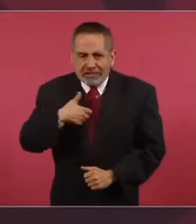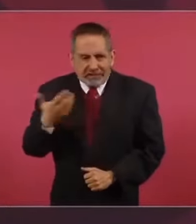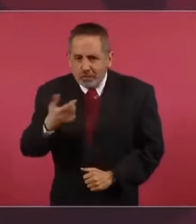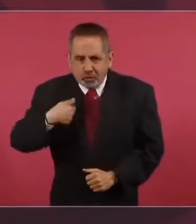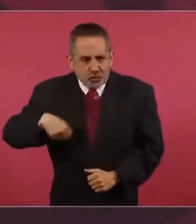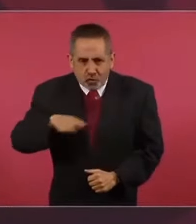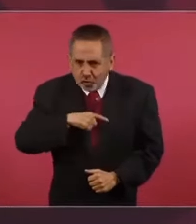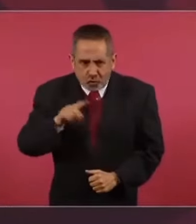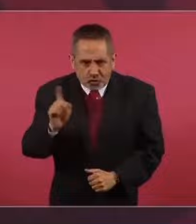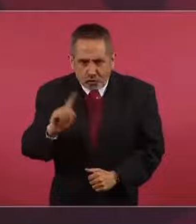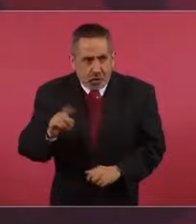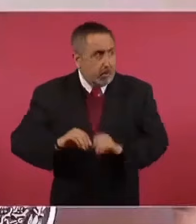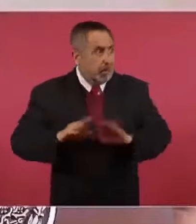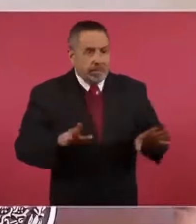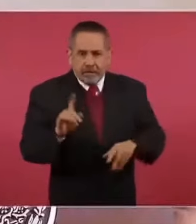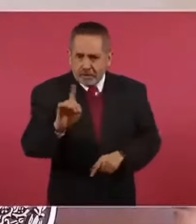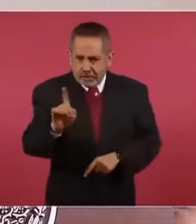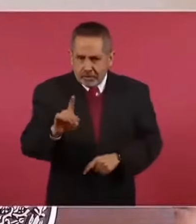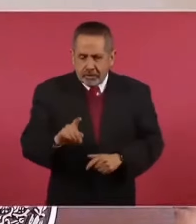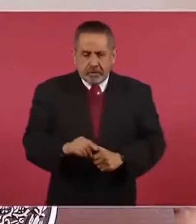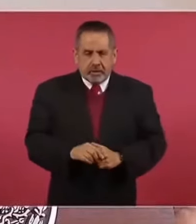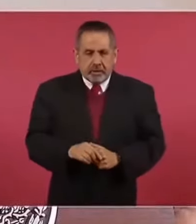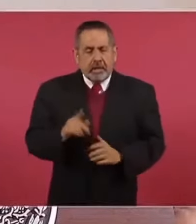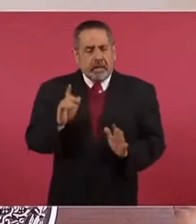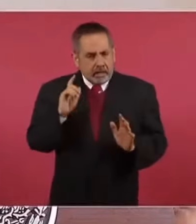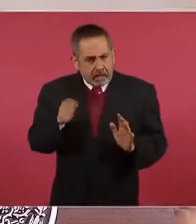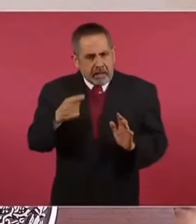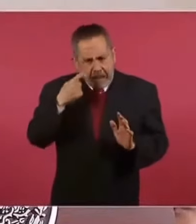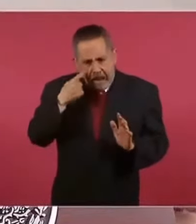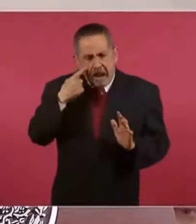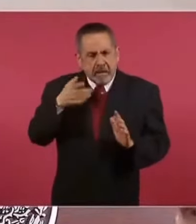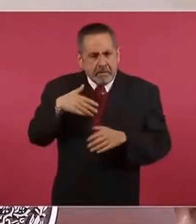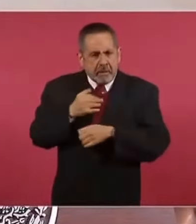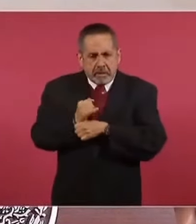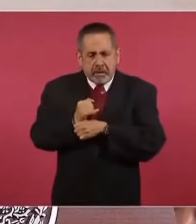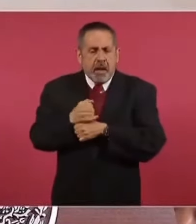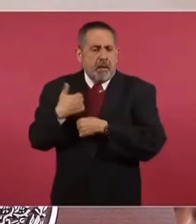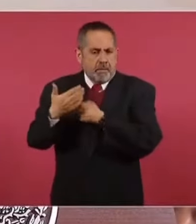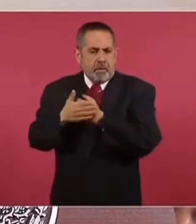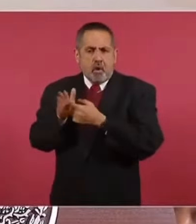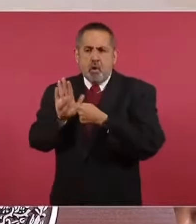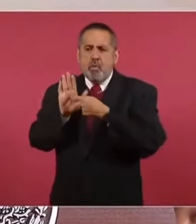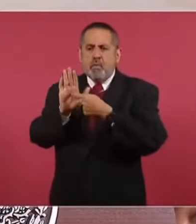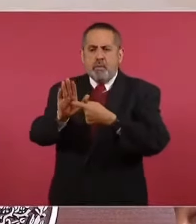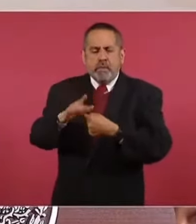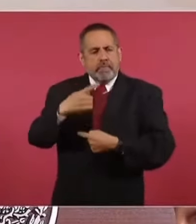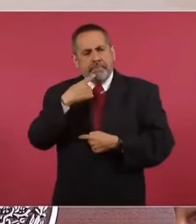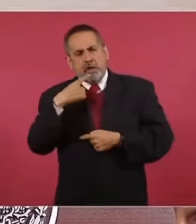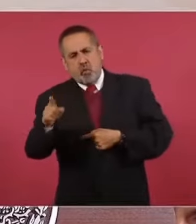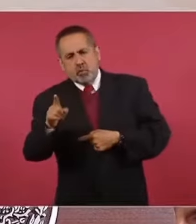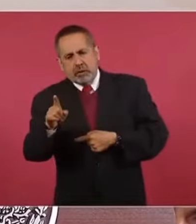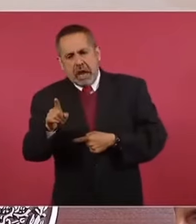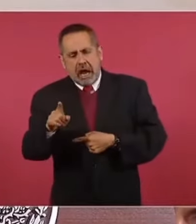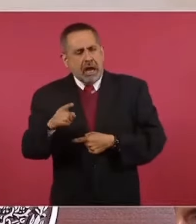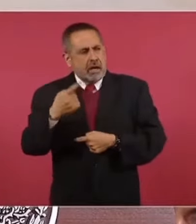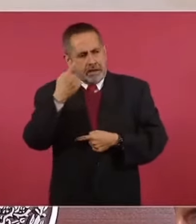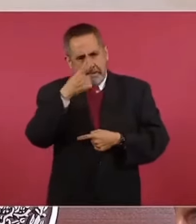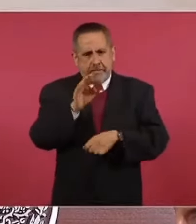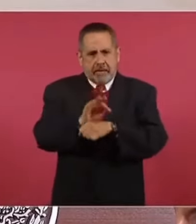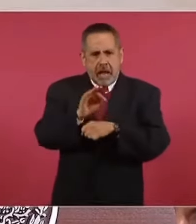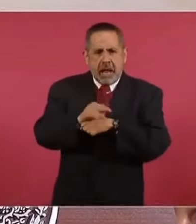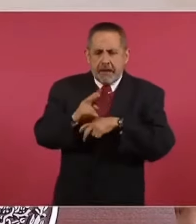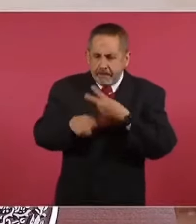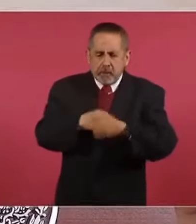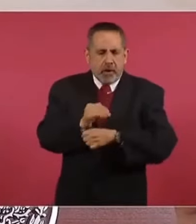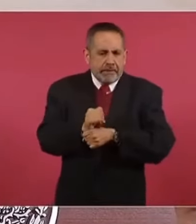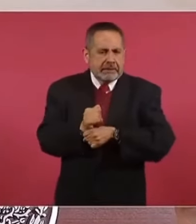Nada más que se va a presentar la denuncia para que se haga